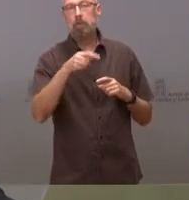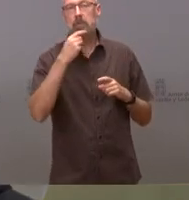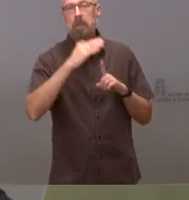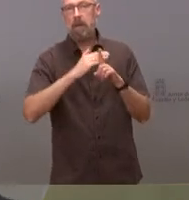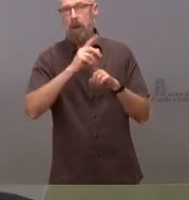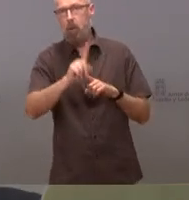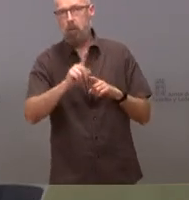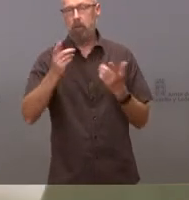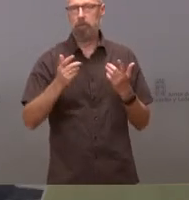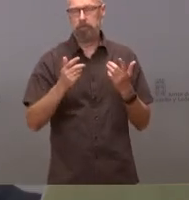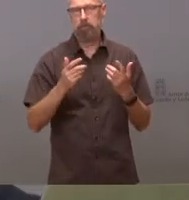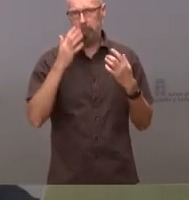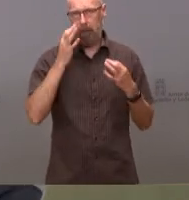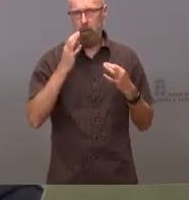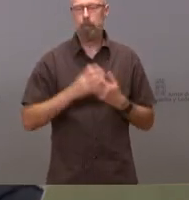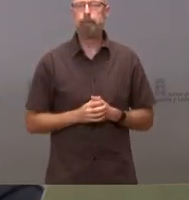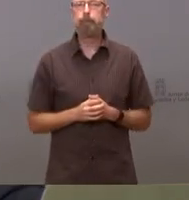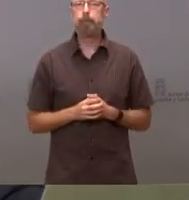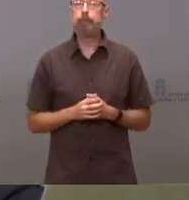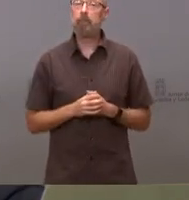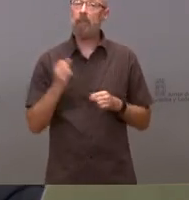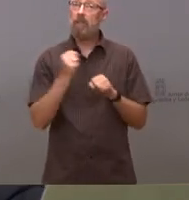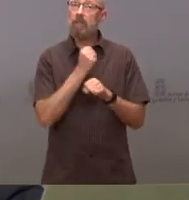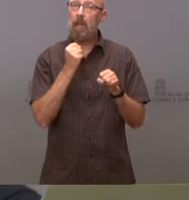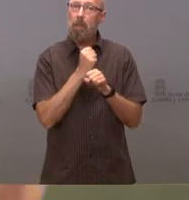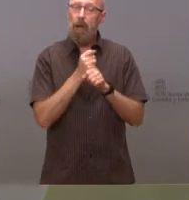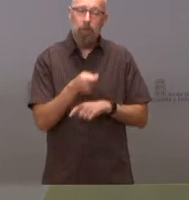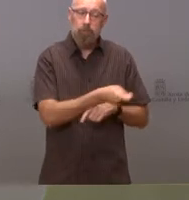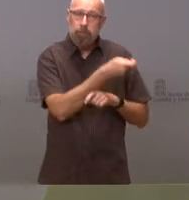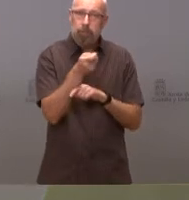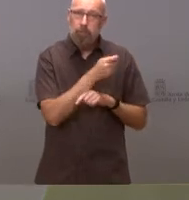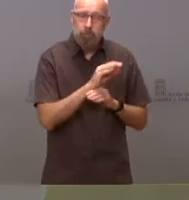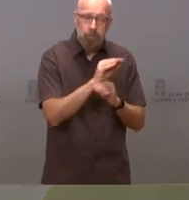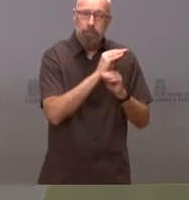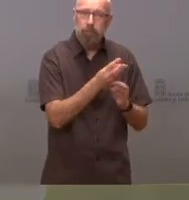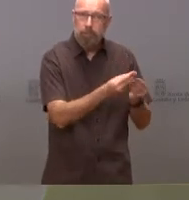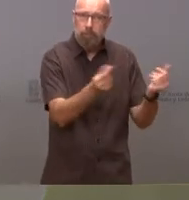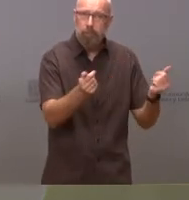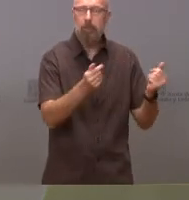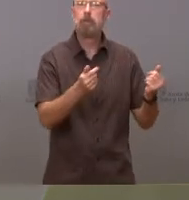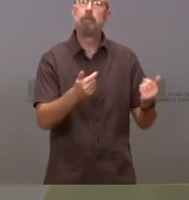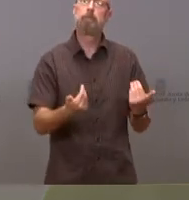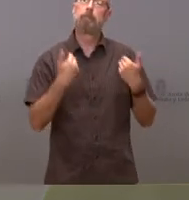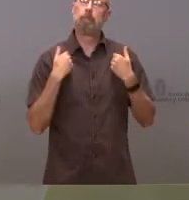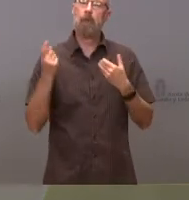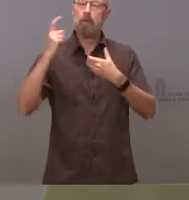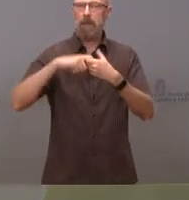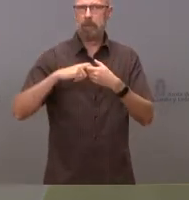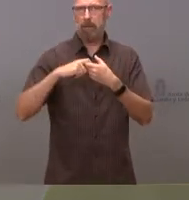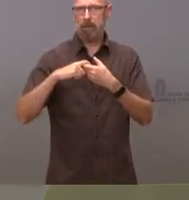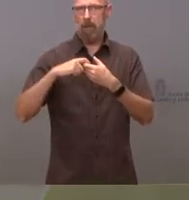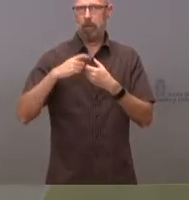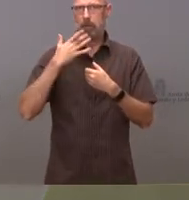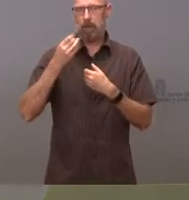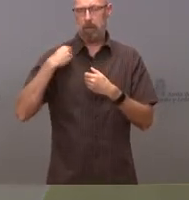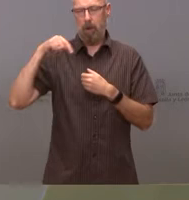1. En los trabajos de extinción han participado y nos hemos encargado, tanto el presidente Alfonso Fernández Mañoco como este consejero y